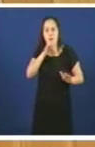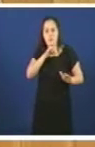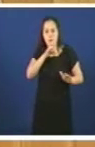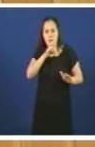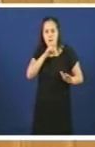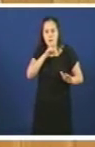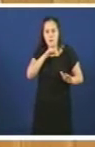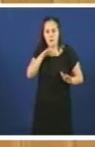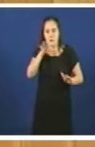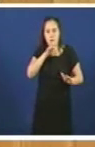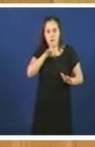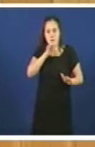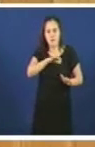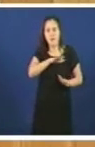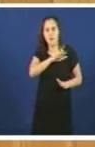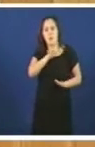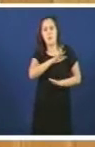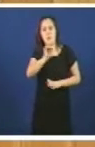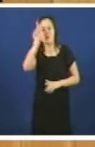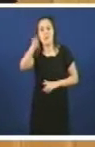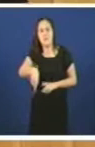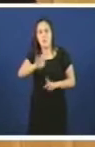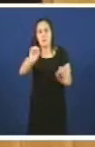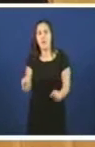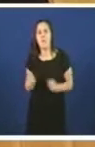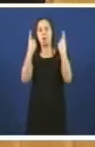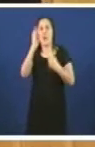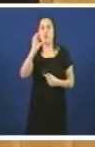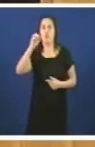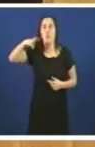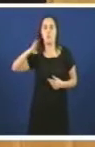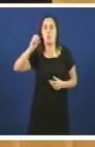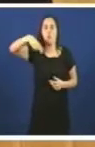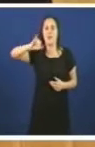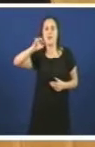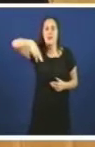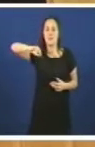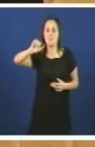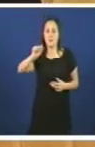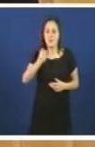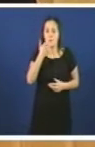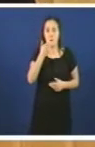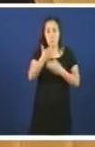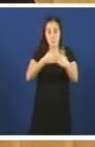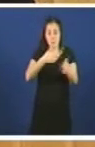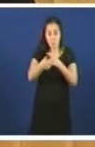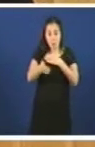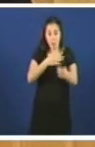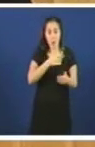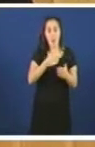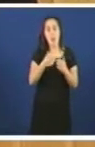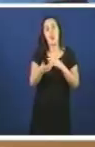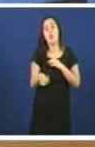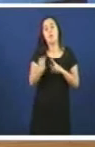pola vía dos feitos a oficializar toponímia deturpada. Aquí temos un exemplo. Este manual de sinalización turística, xa en